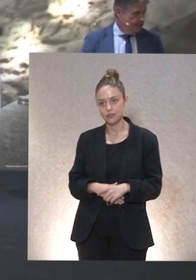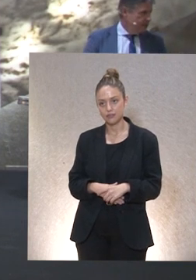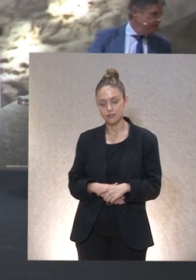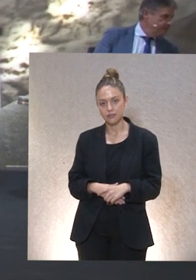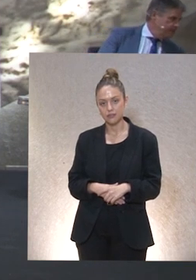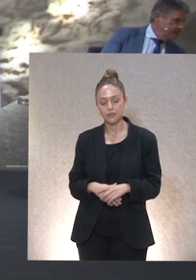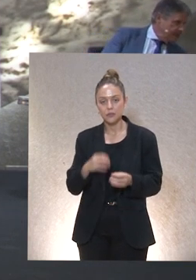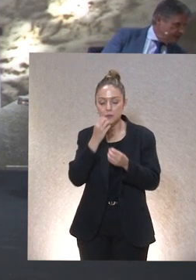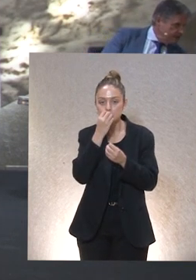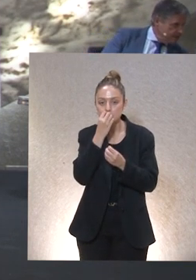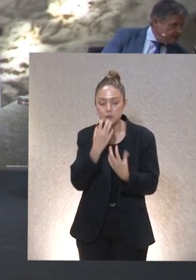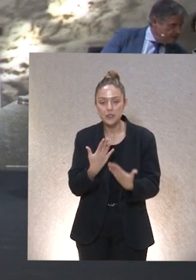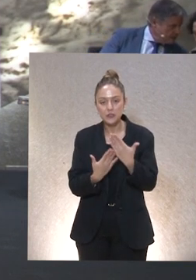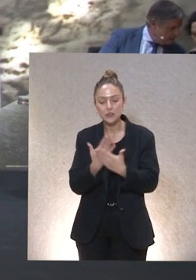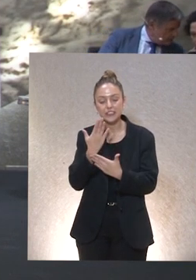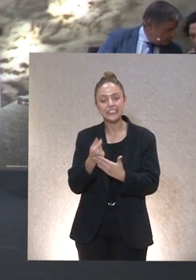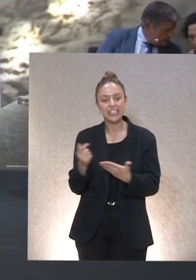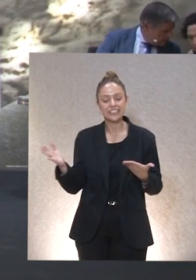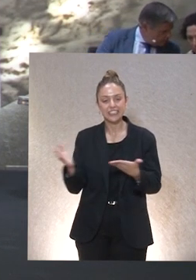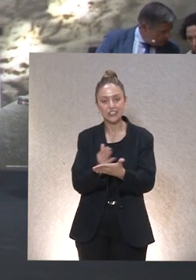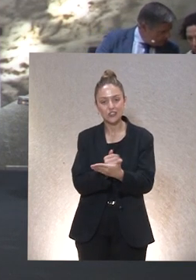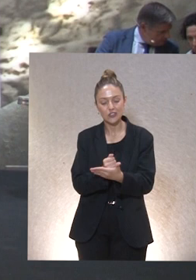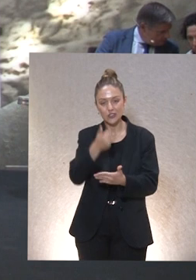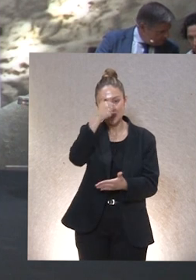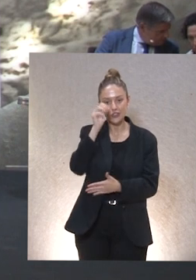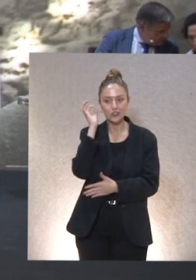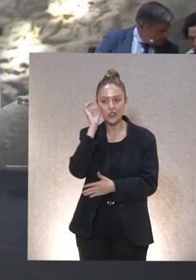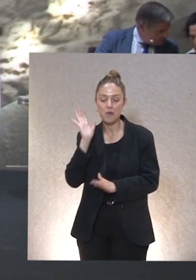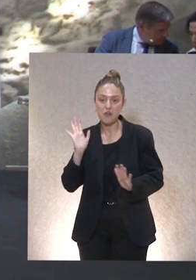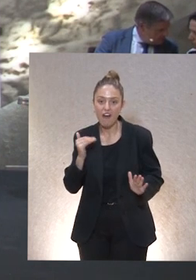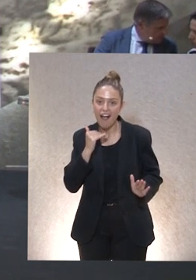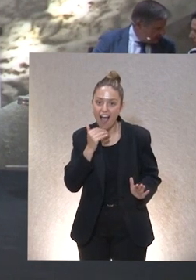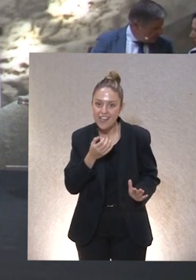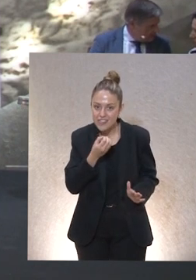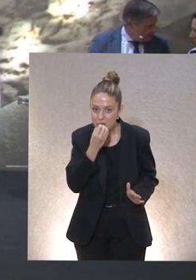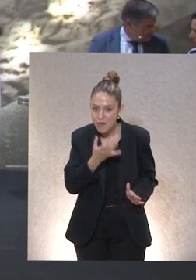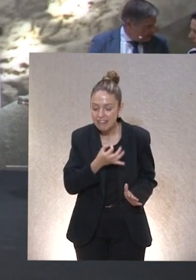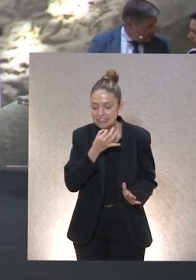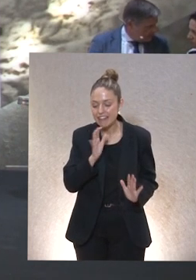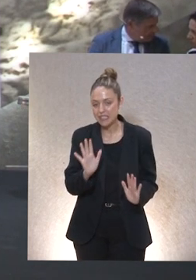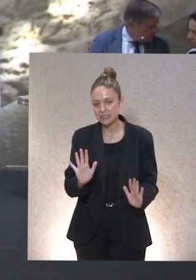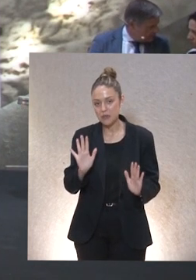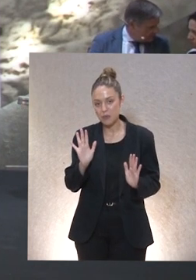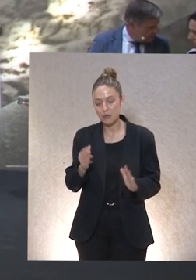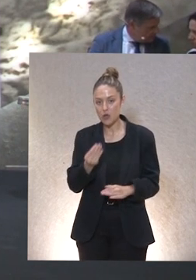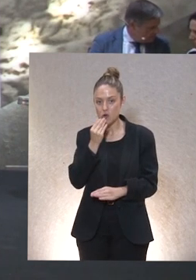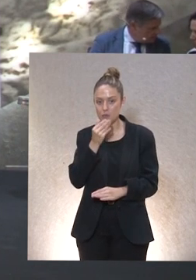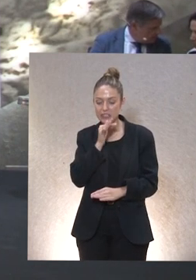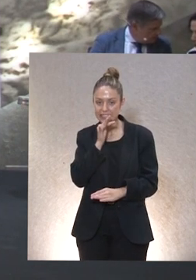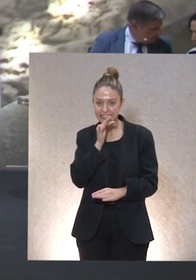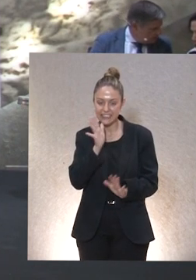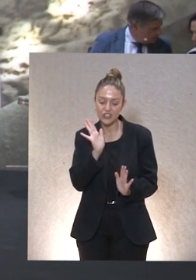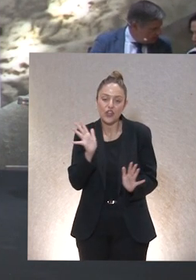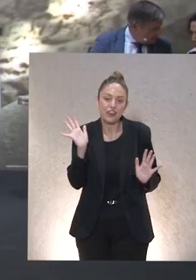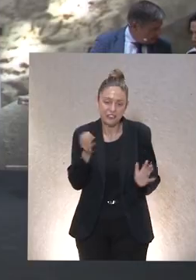muy buenos días a todos y a todas bueno casi podemos decir buenas tardes pero bueno no hemos comido seguiremos